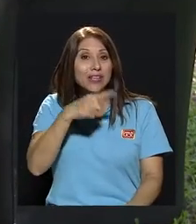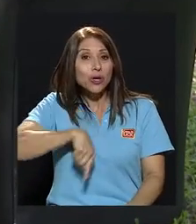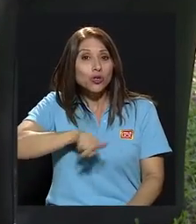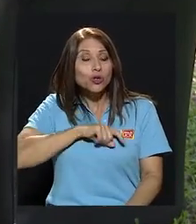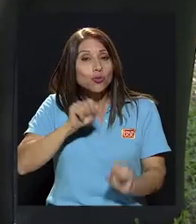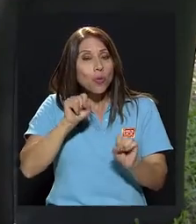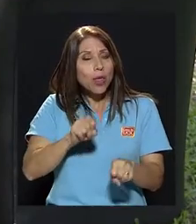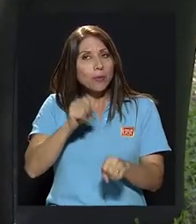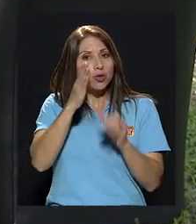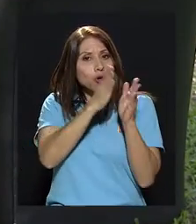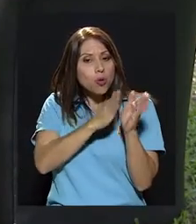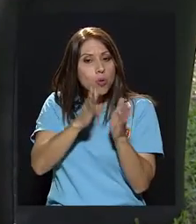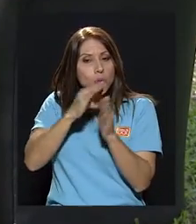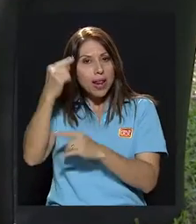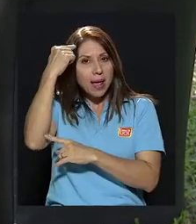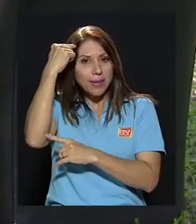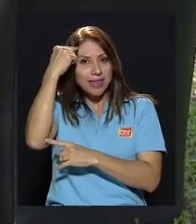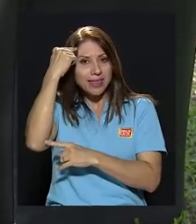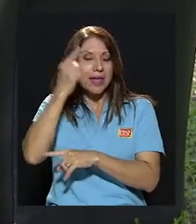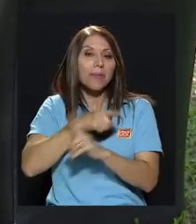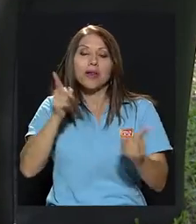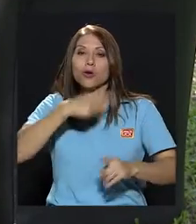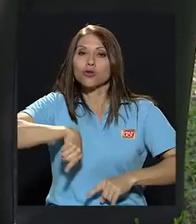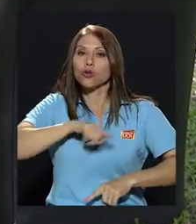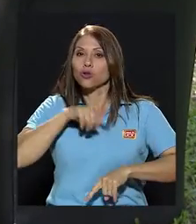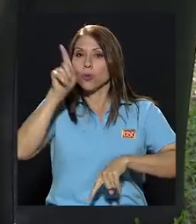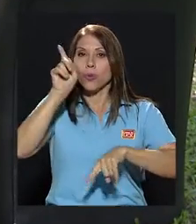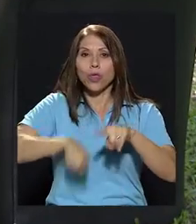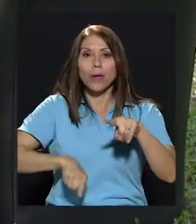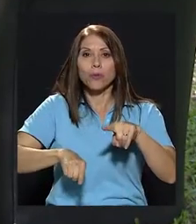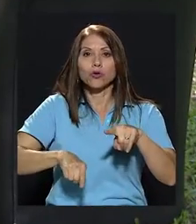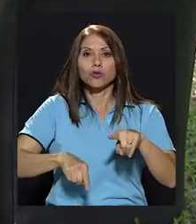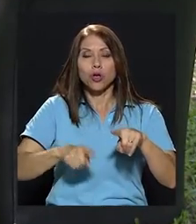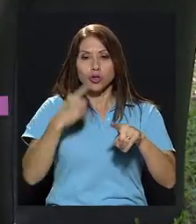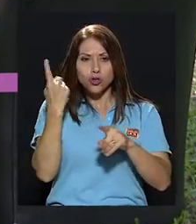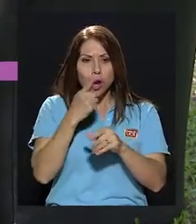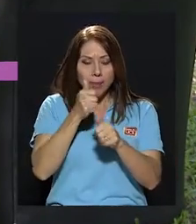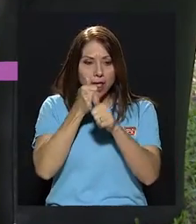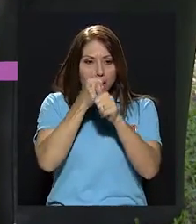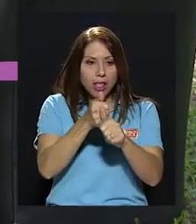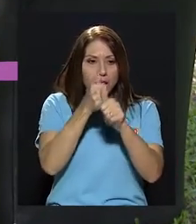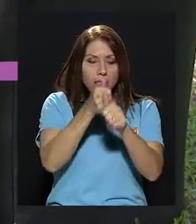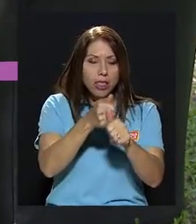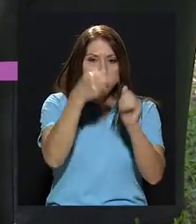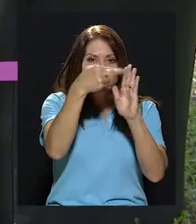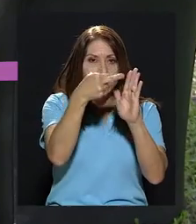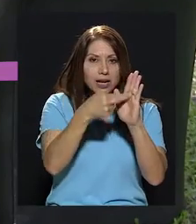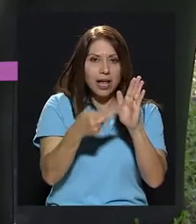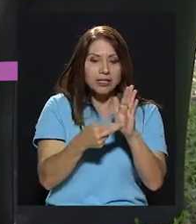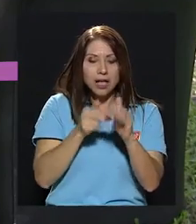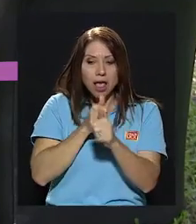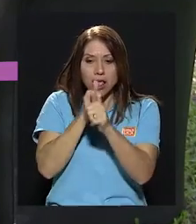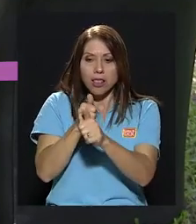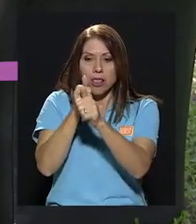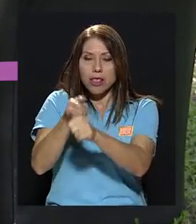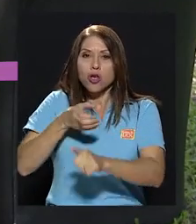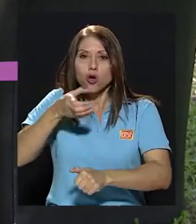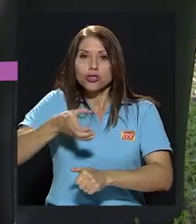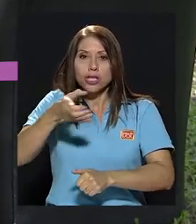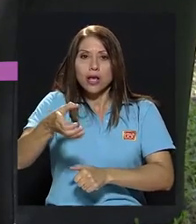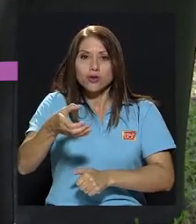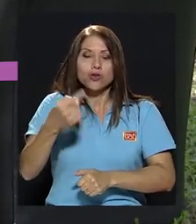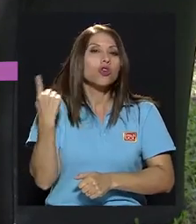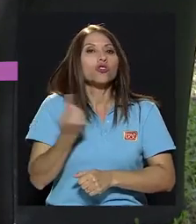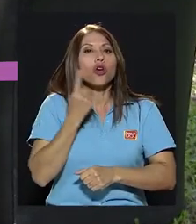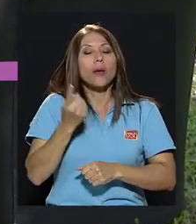que puede ser programable, no podemos andar ejecutando solo reglas y consejos como si fuéramos solo